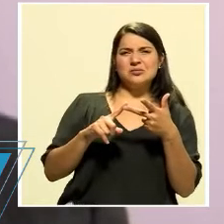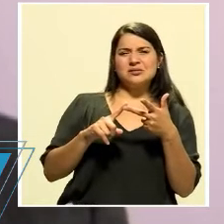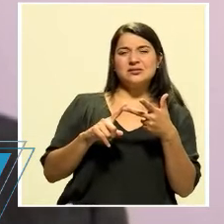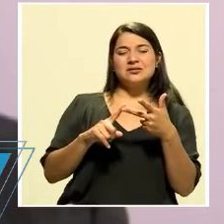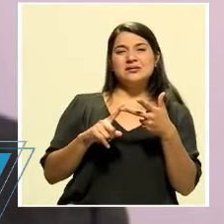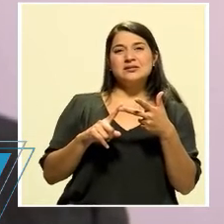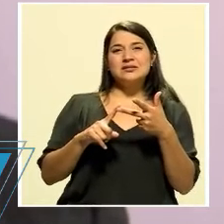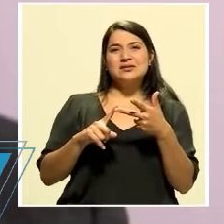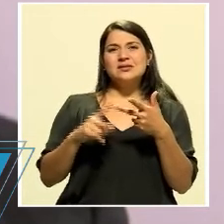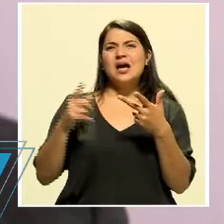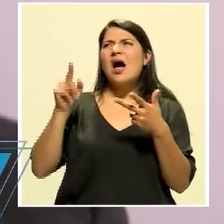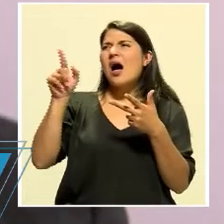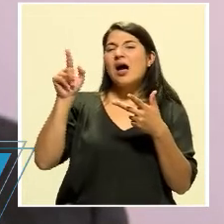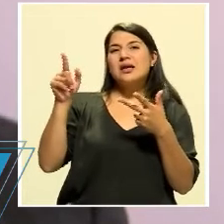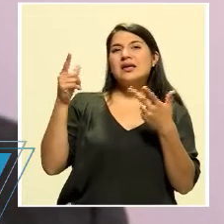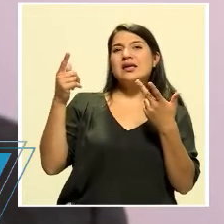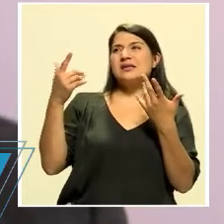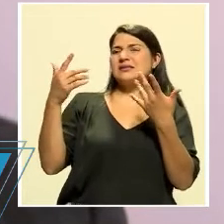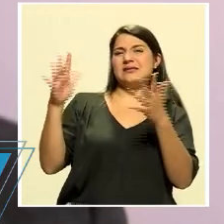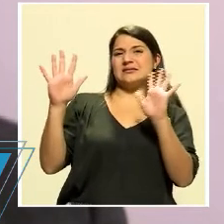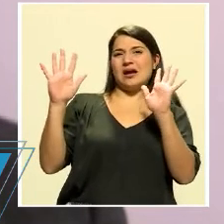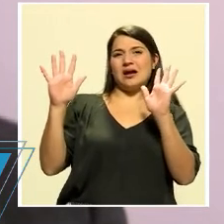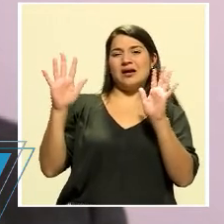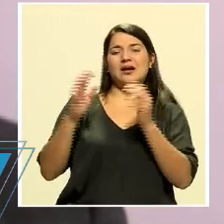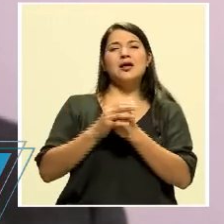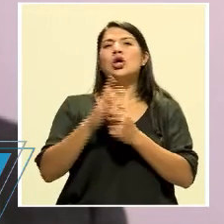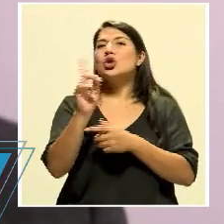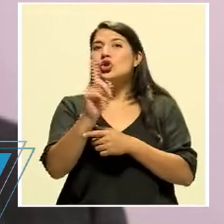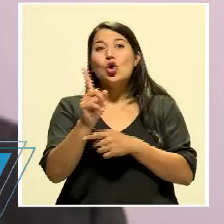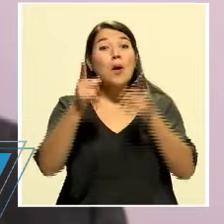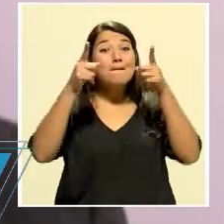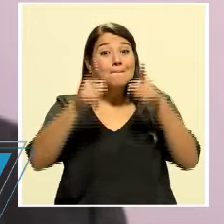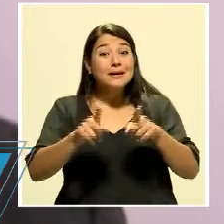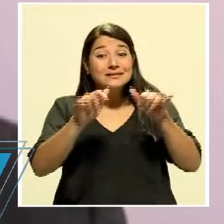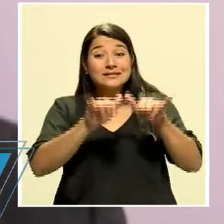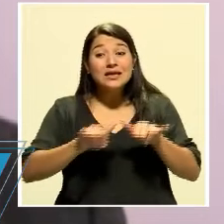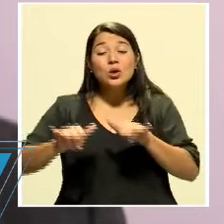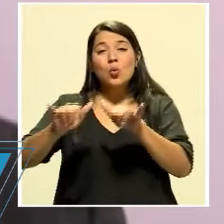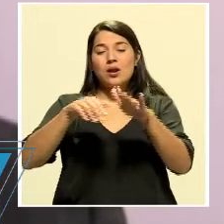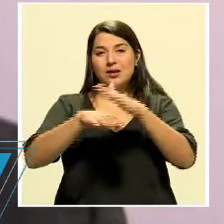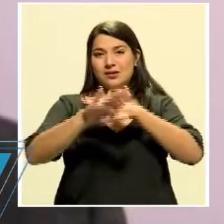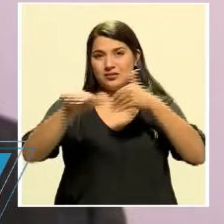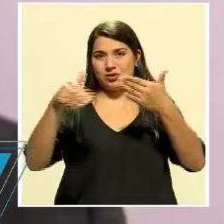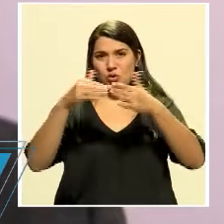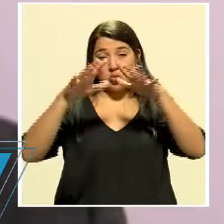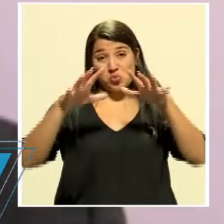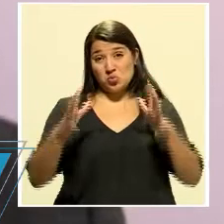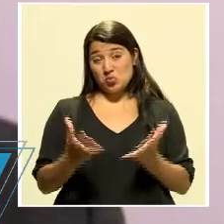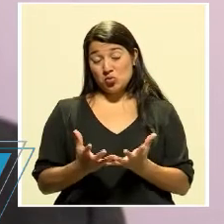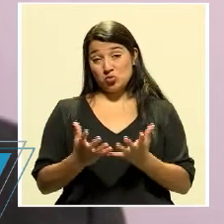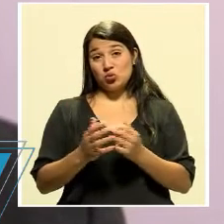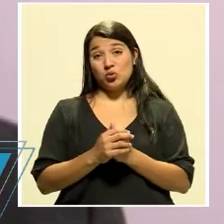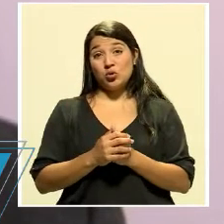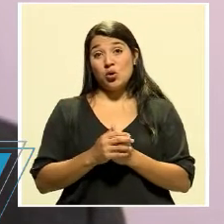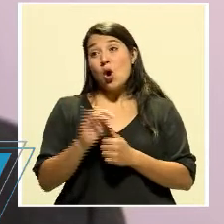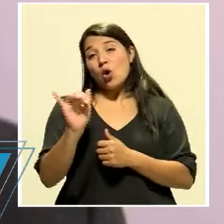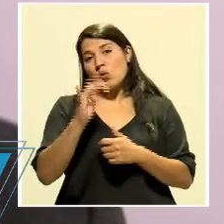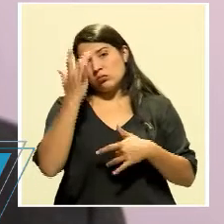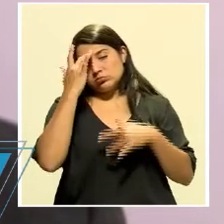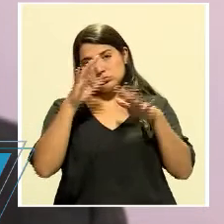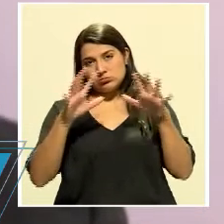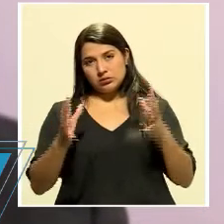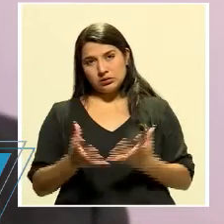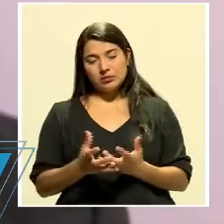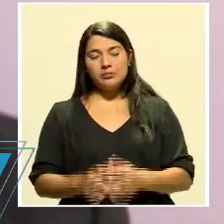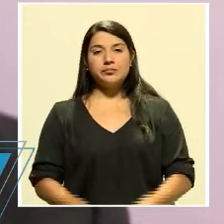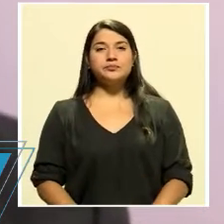entendimiento de lo que ha pasado es más fuerte y no, se está dando en todo el mundo. Es un fenómeno global, tal como lo es una pandemia de estas.